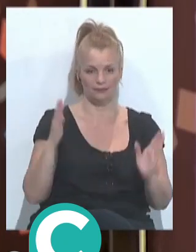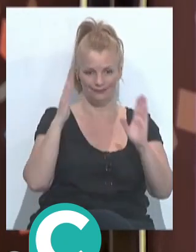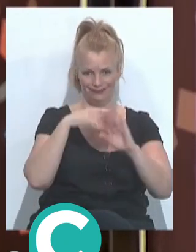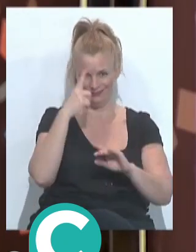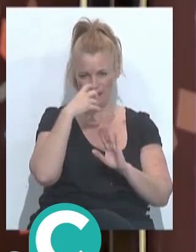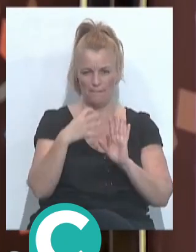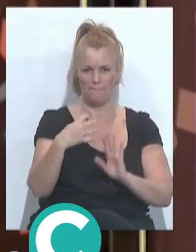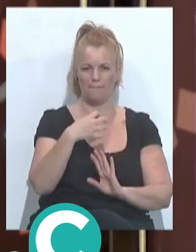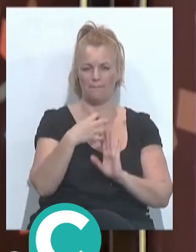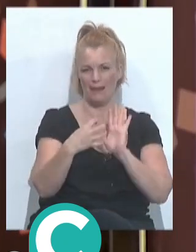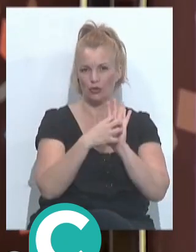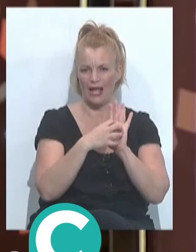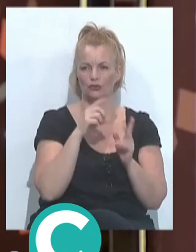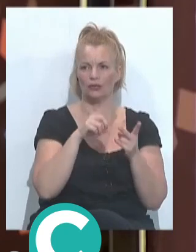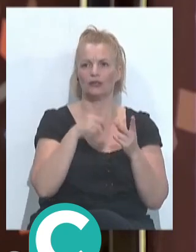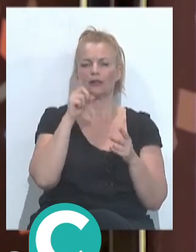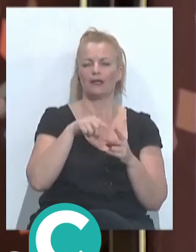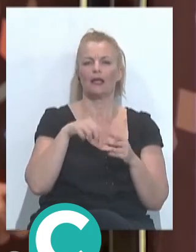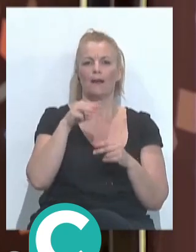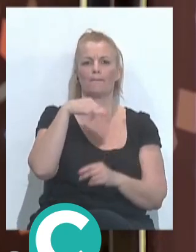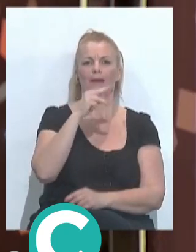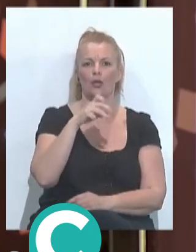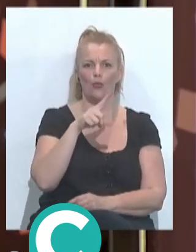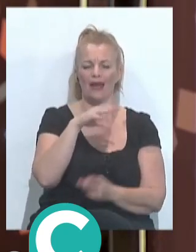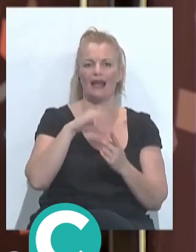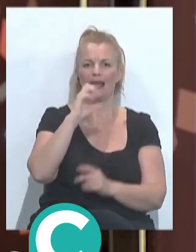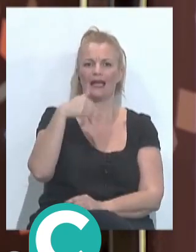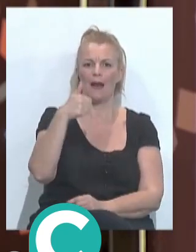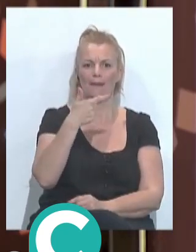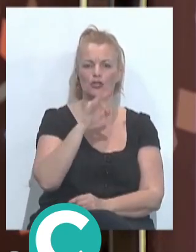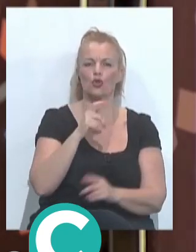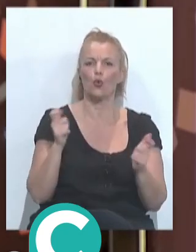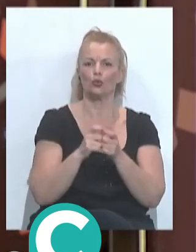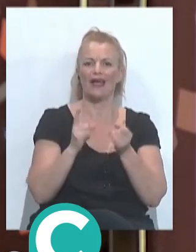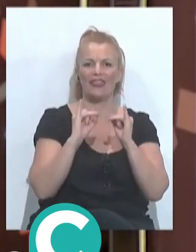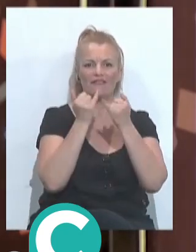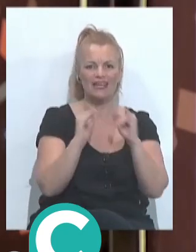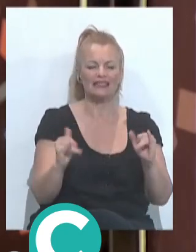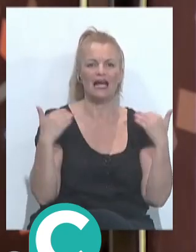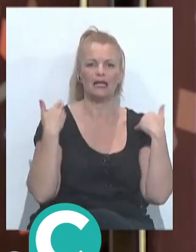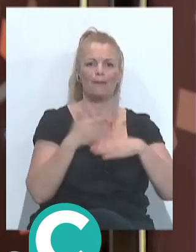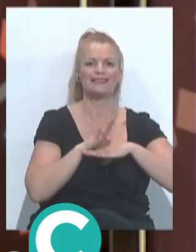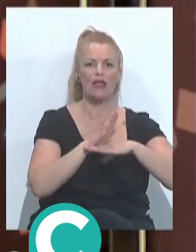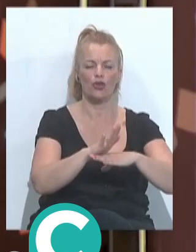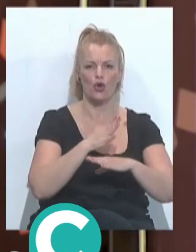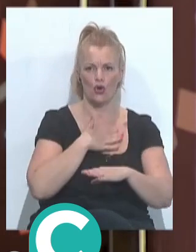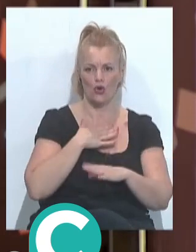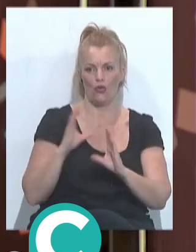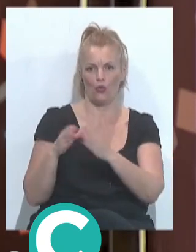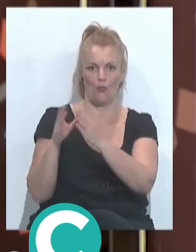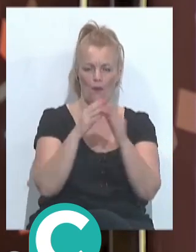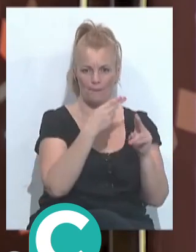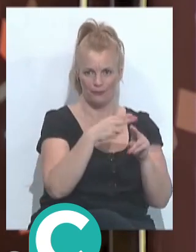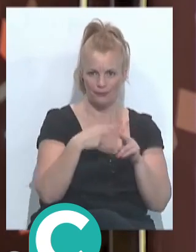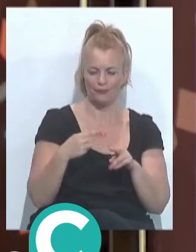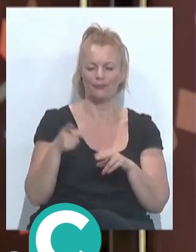directa, el último año que fue Manolo Camacho, fue mediante la Junta de Fiestas en la que hay representación también de la oposición. Este año ha